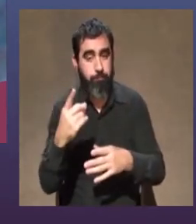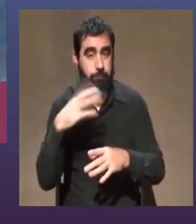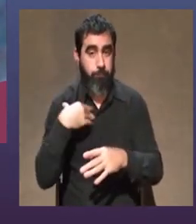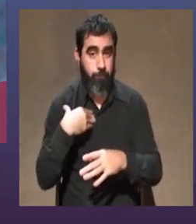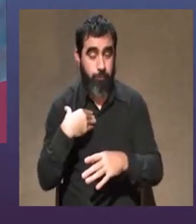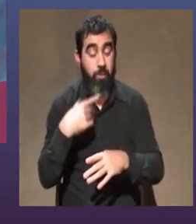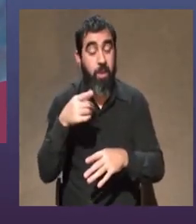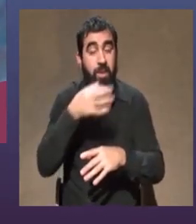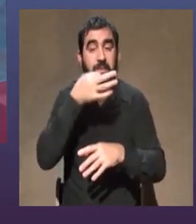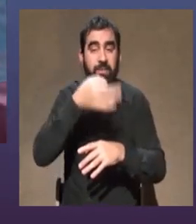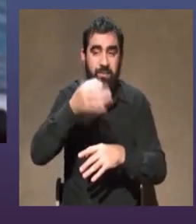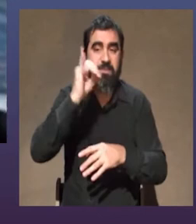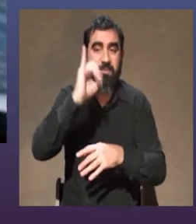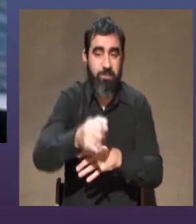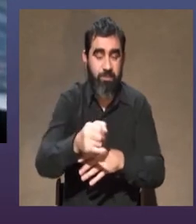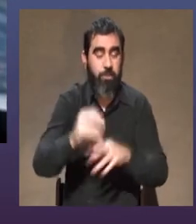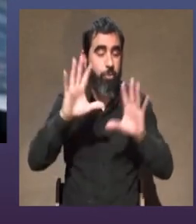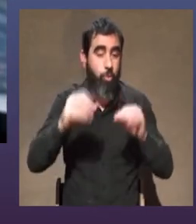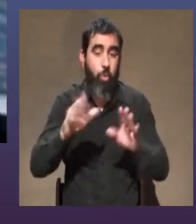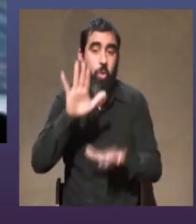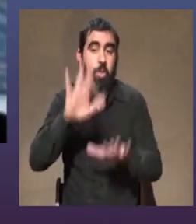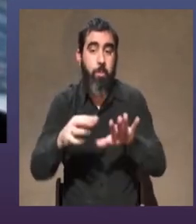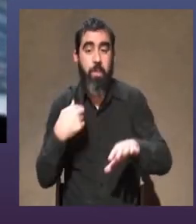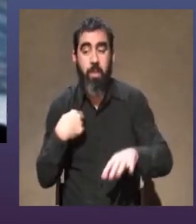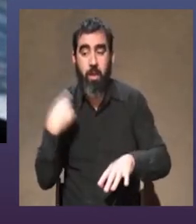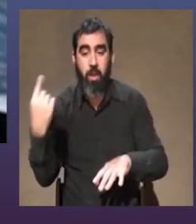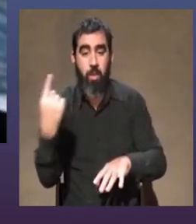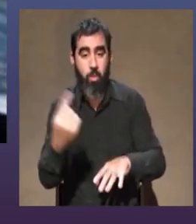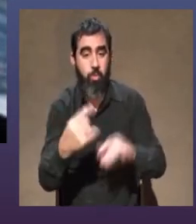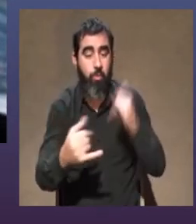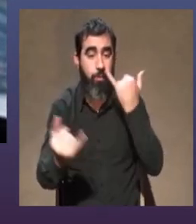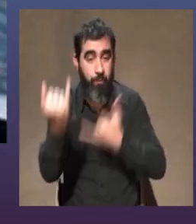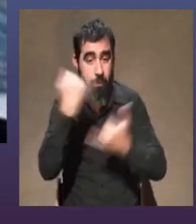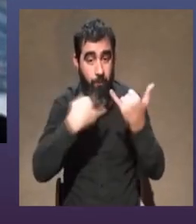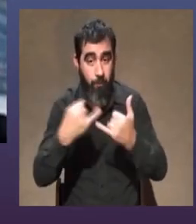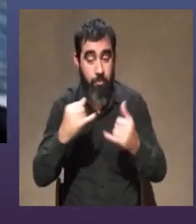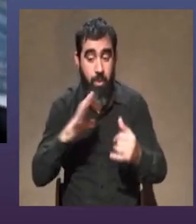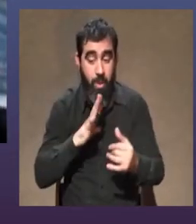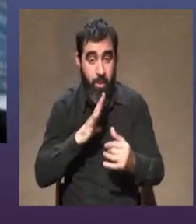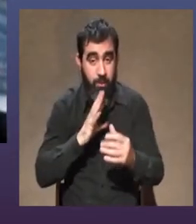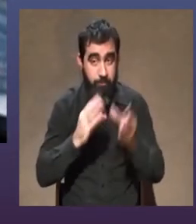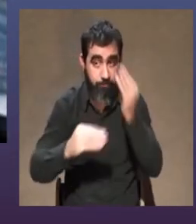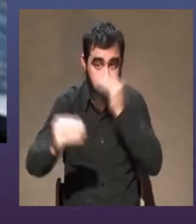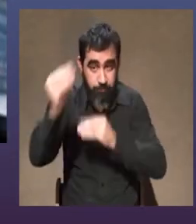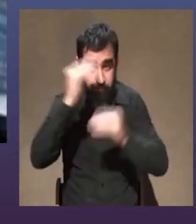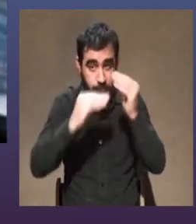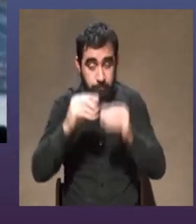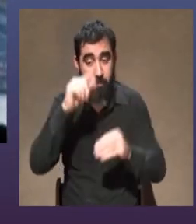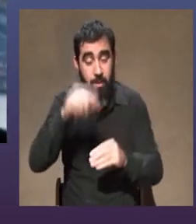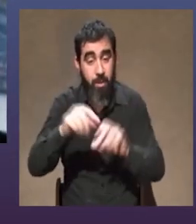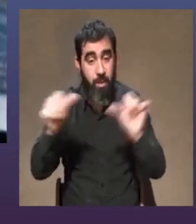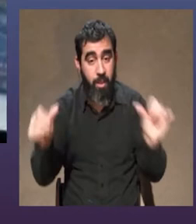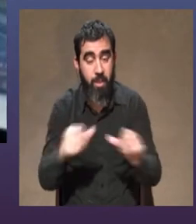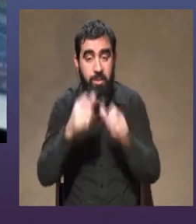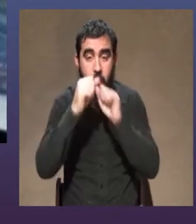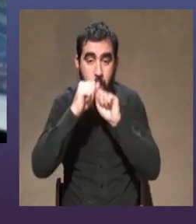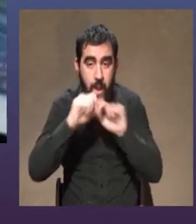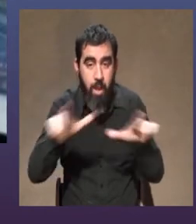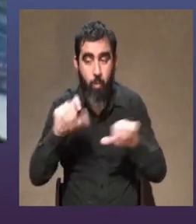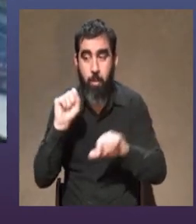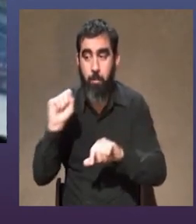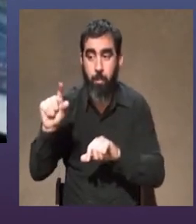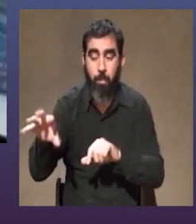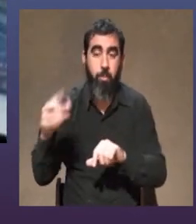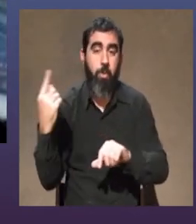decías María, todo pasa por uno y toda esa cantidad de información que uno fue recibiendo sí, ahí constituye un lenguaje propio, una